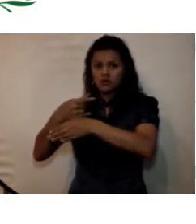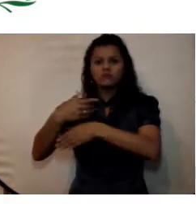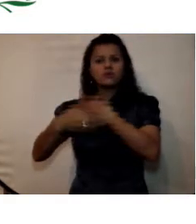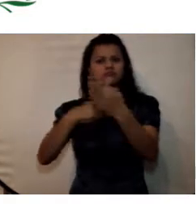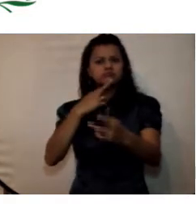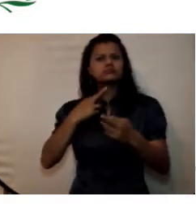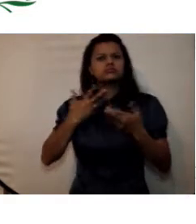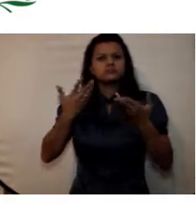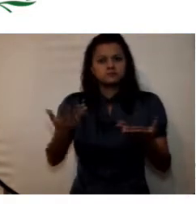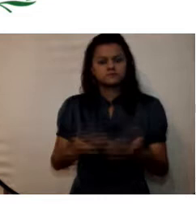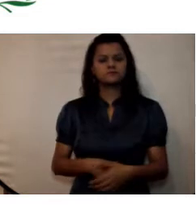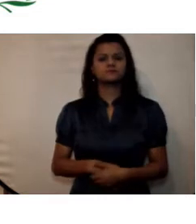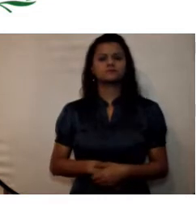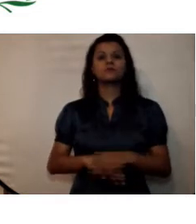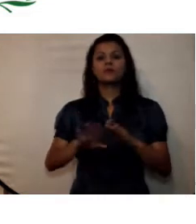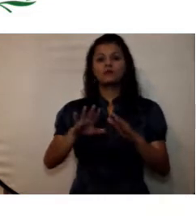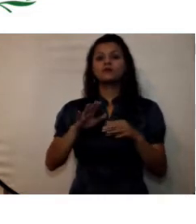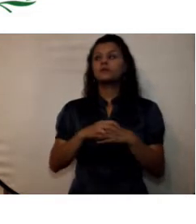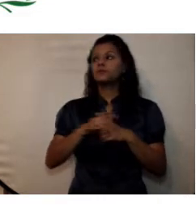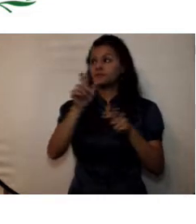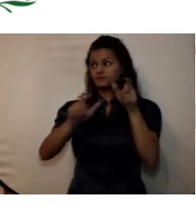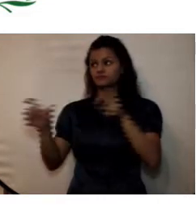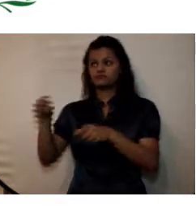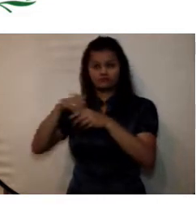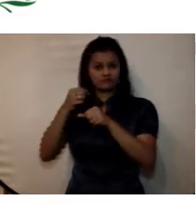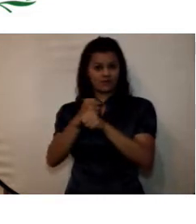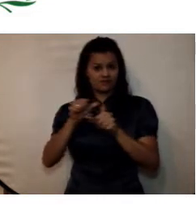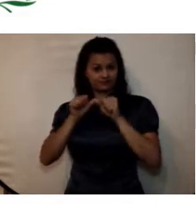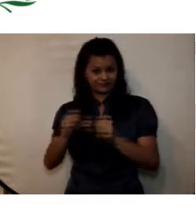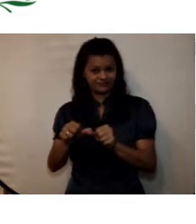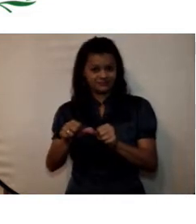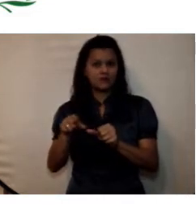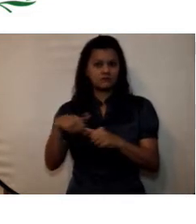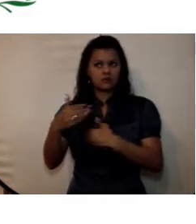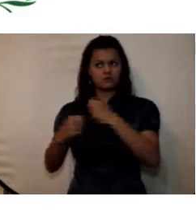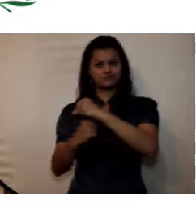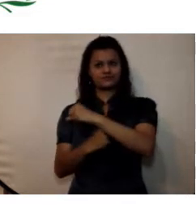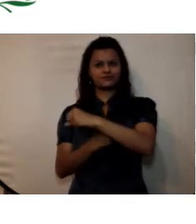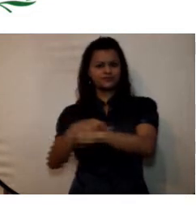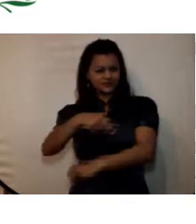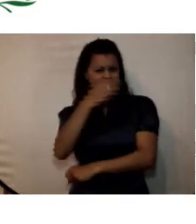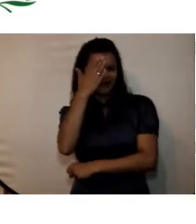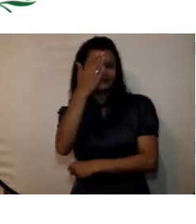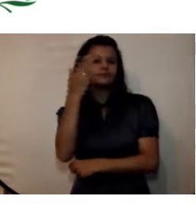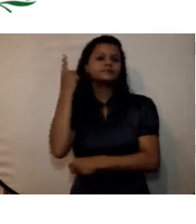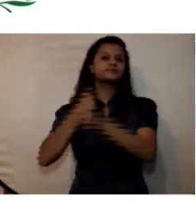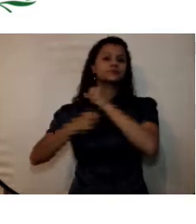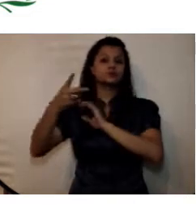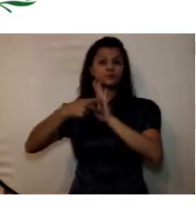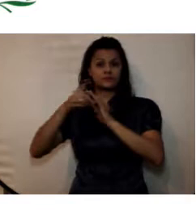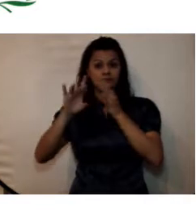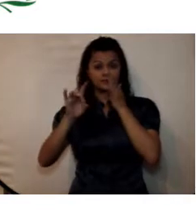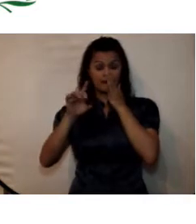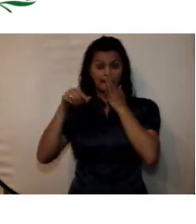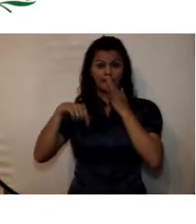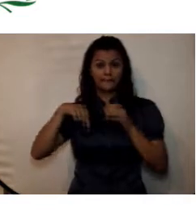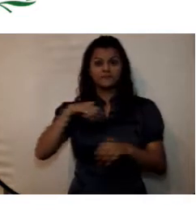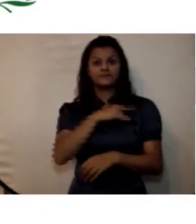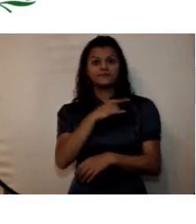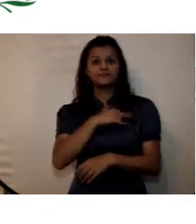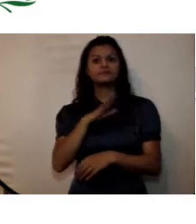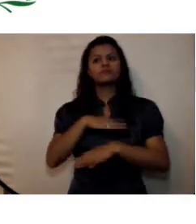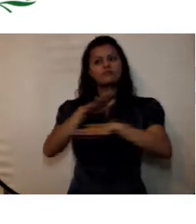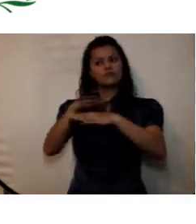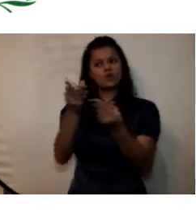el personal de planta por sedes se ha venido fortaleciendo ustedes saben que desde el año 2015 la universidad le solicitó al consejo